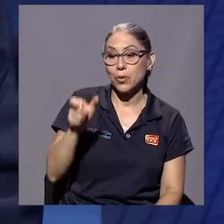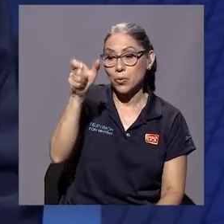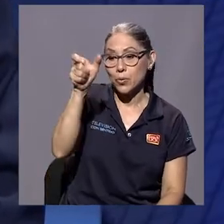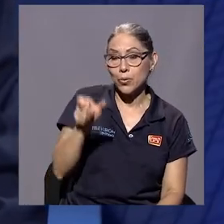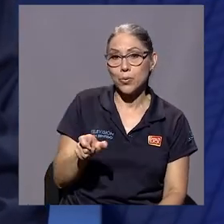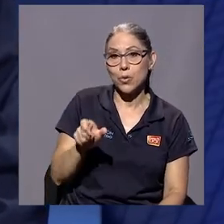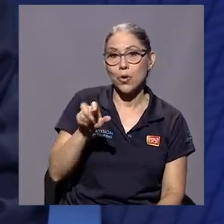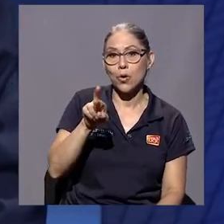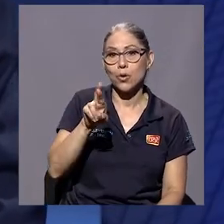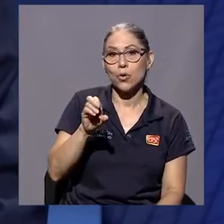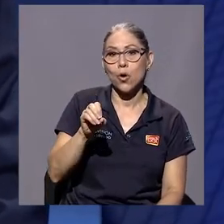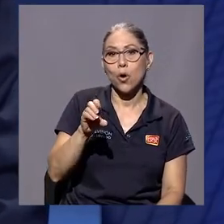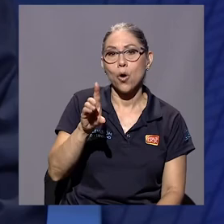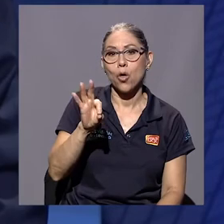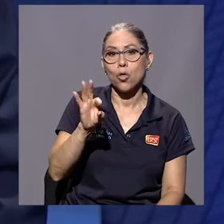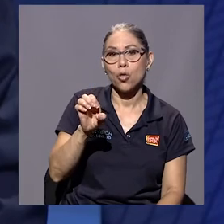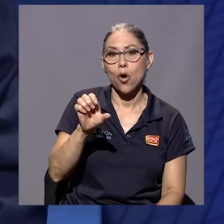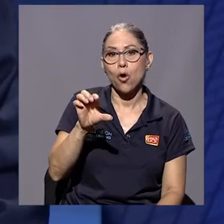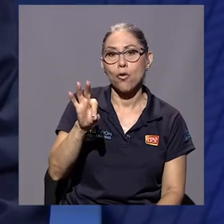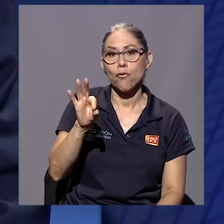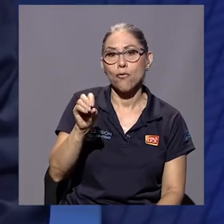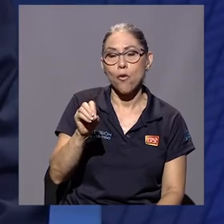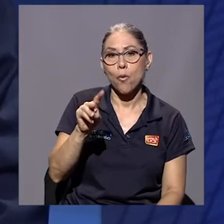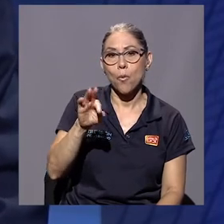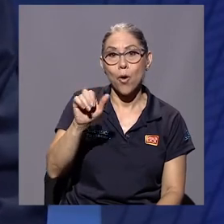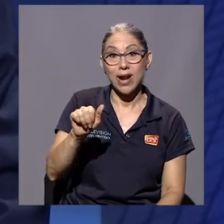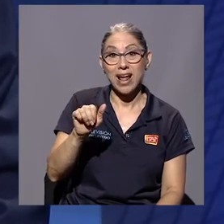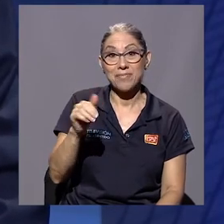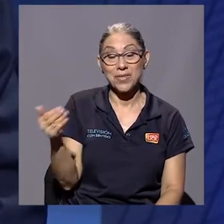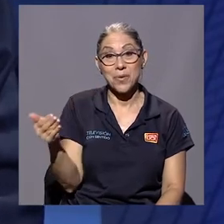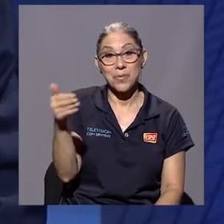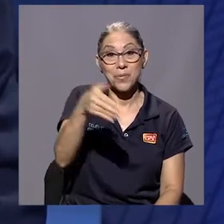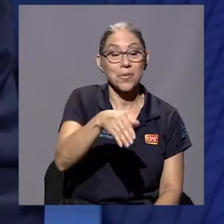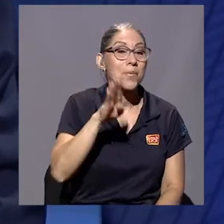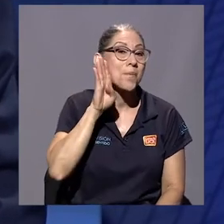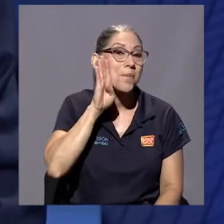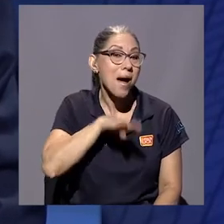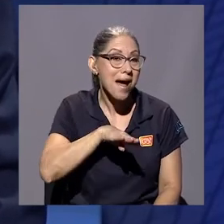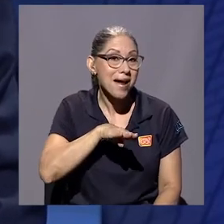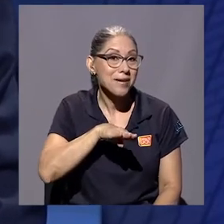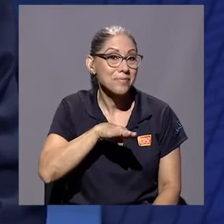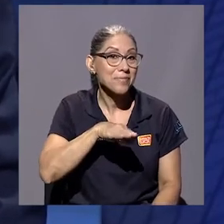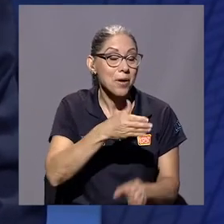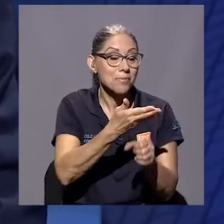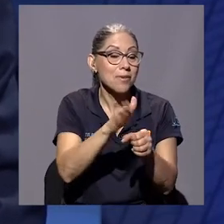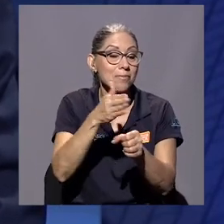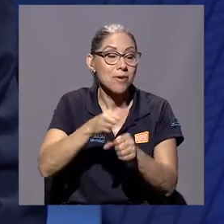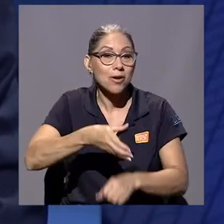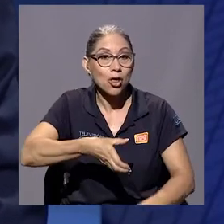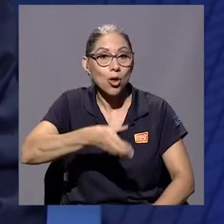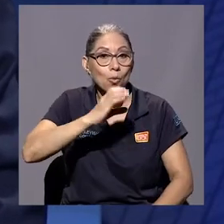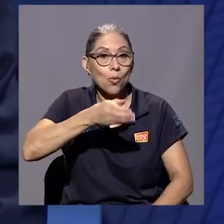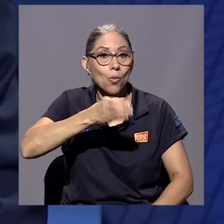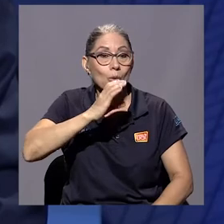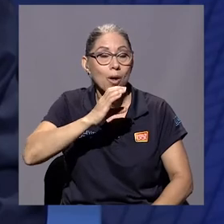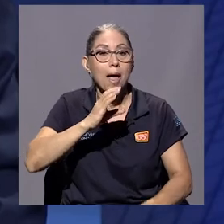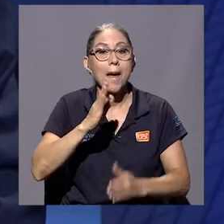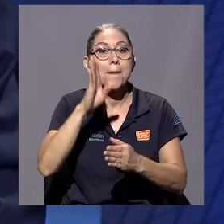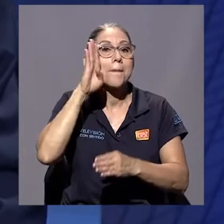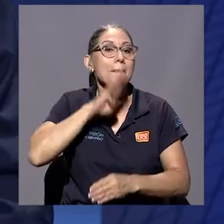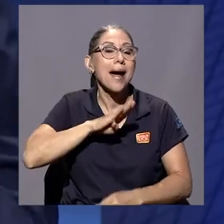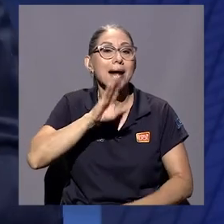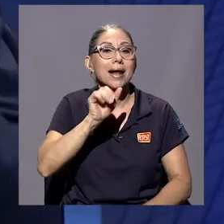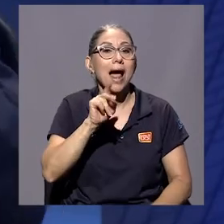Sí, Rodolfo Mora está tomándose unas birras en el bar del cambute, ahí en Playa Dominical.